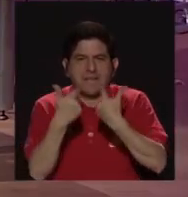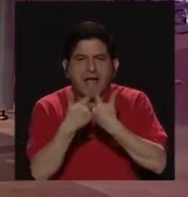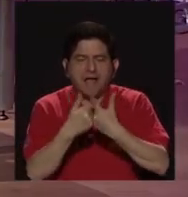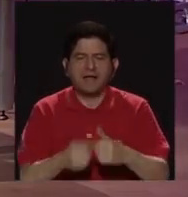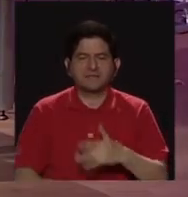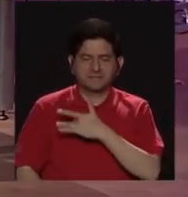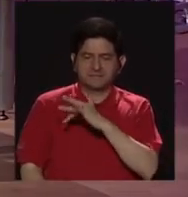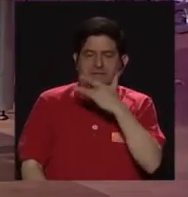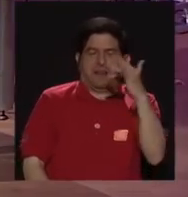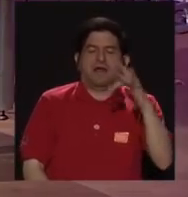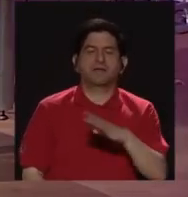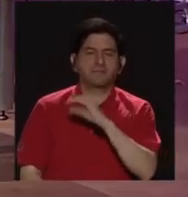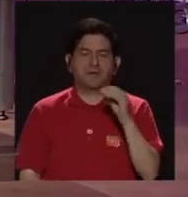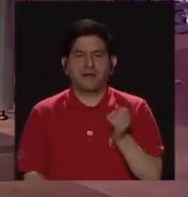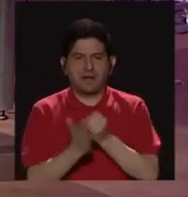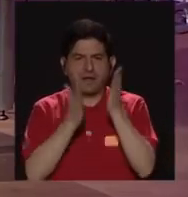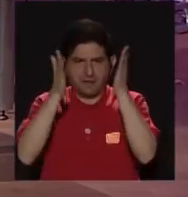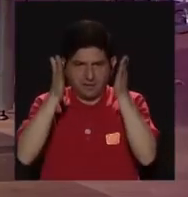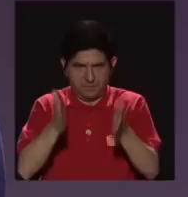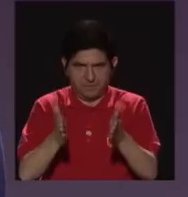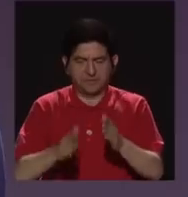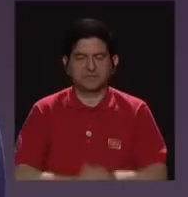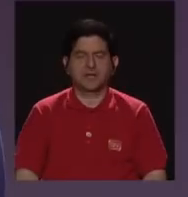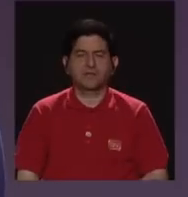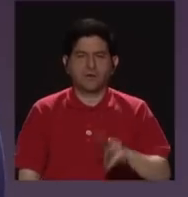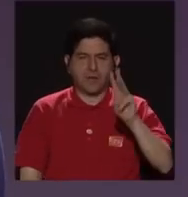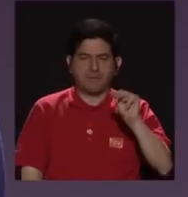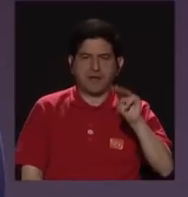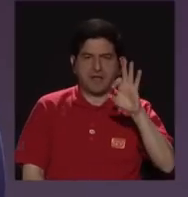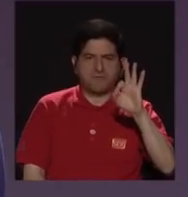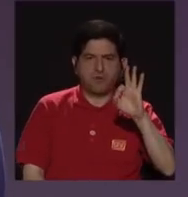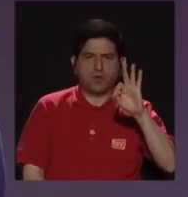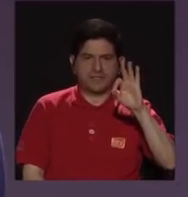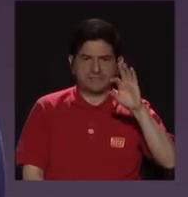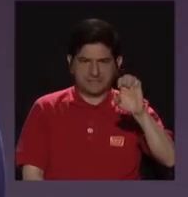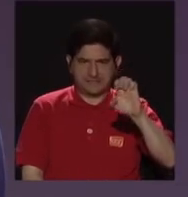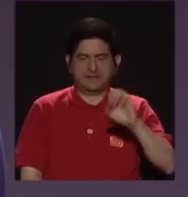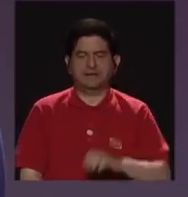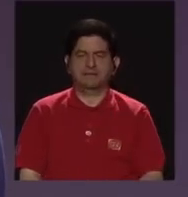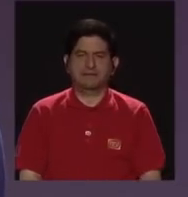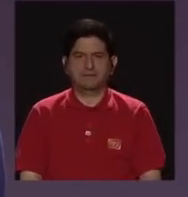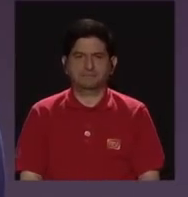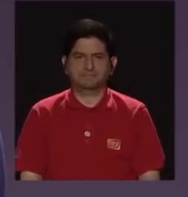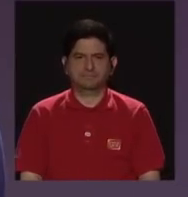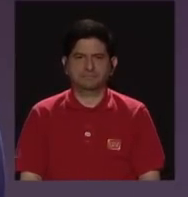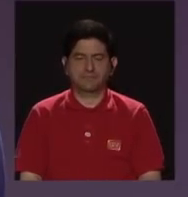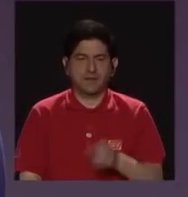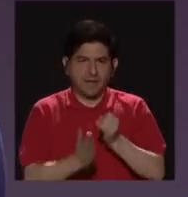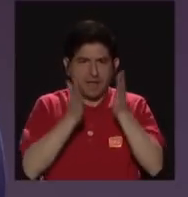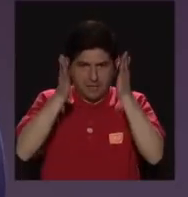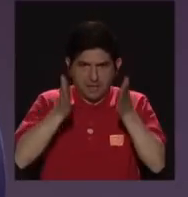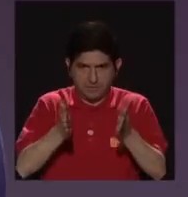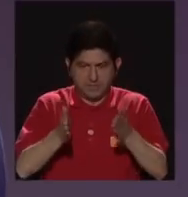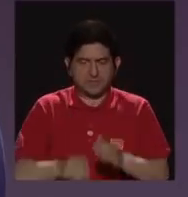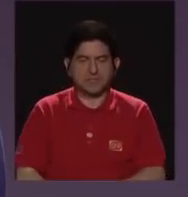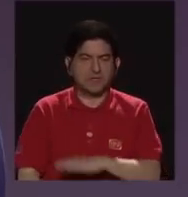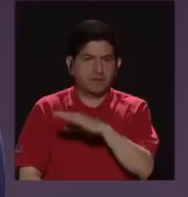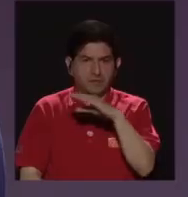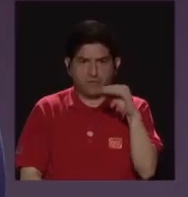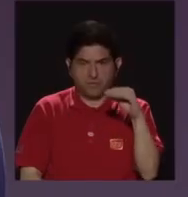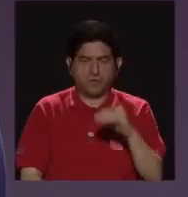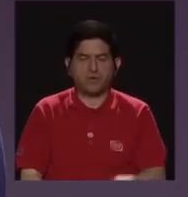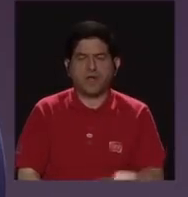con la investigadora María Flores Estrada, investigadora y